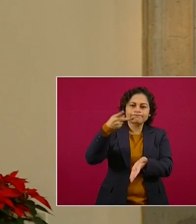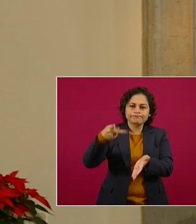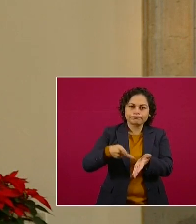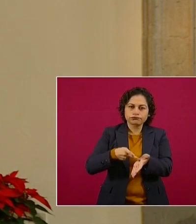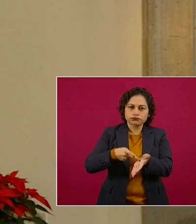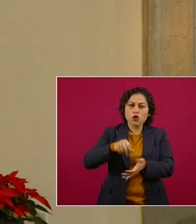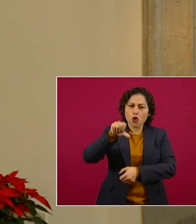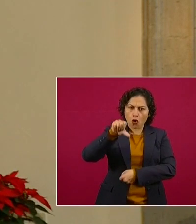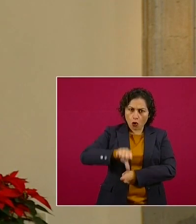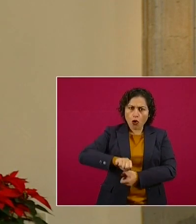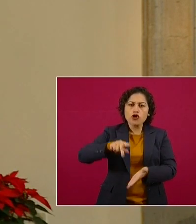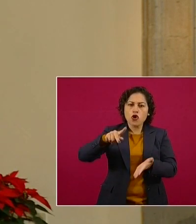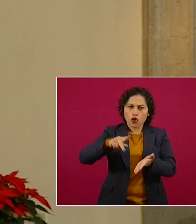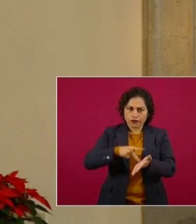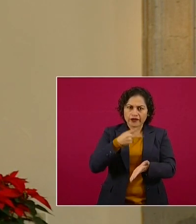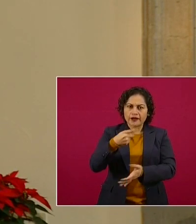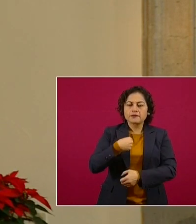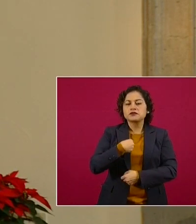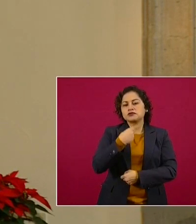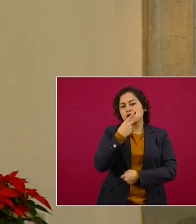prohibido prohibir.